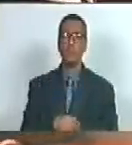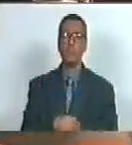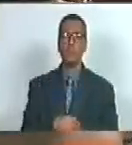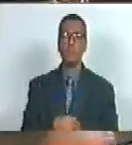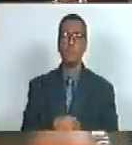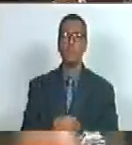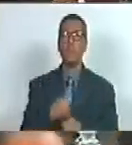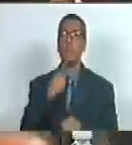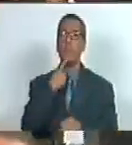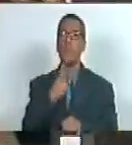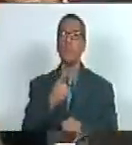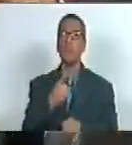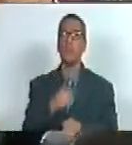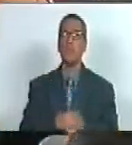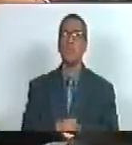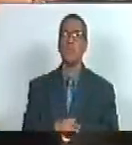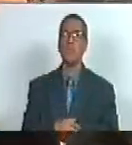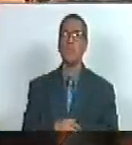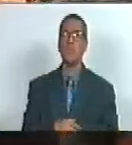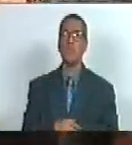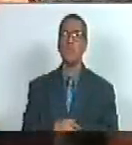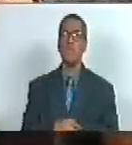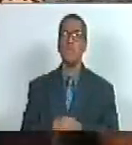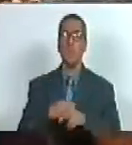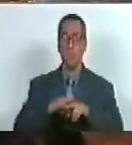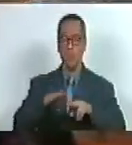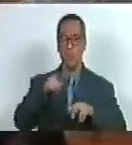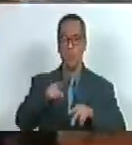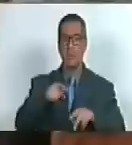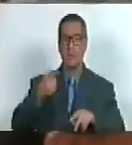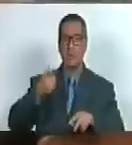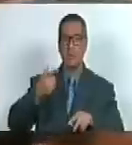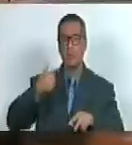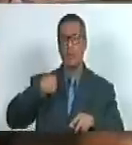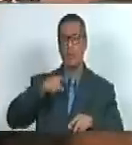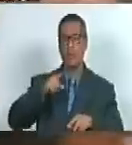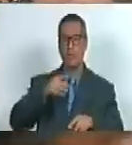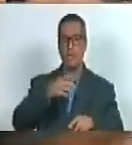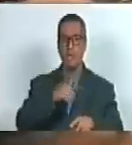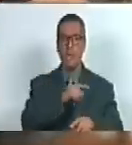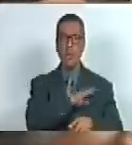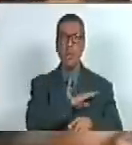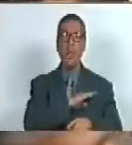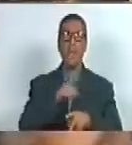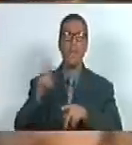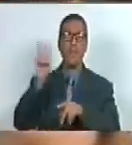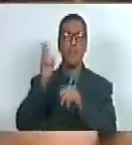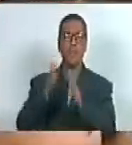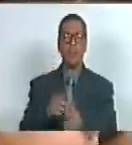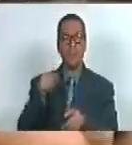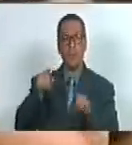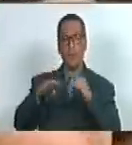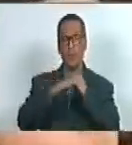expresaban pues el gentilicio de ser venezolano hoy igualmente